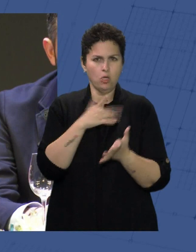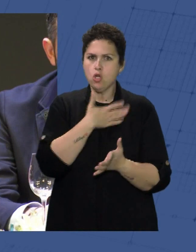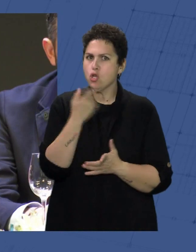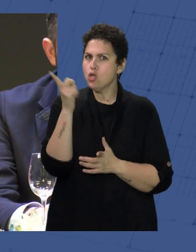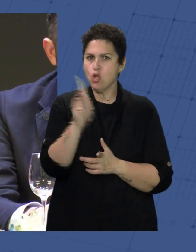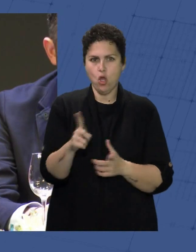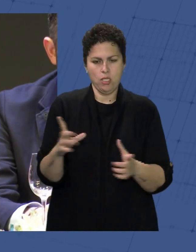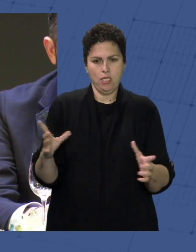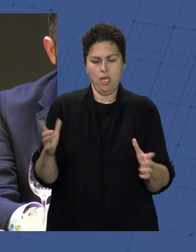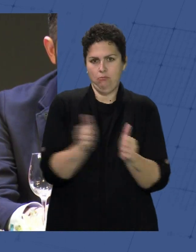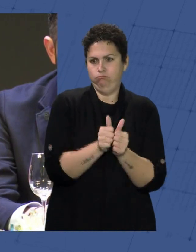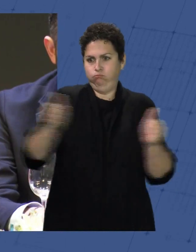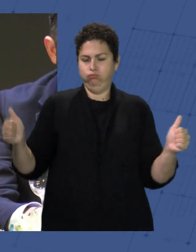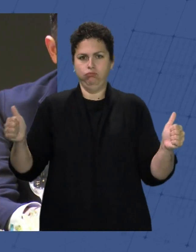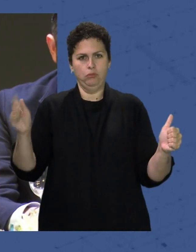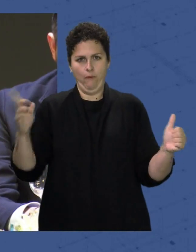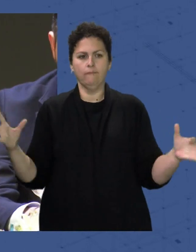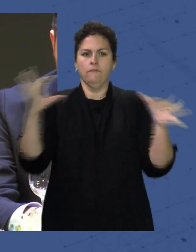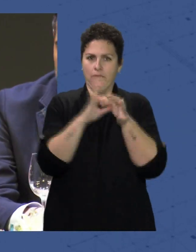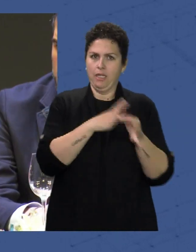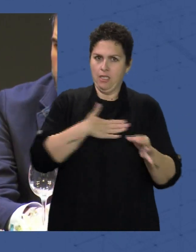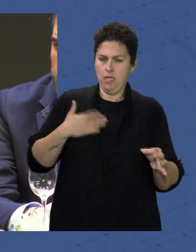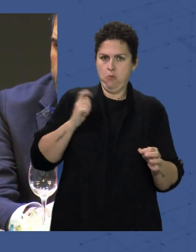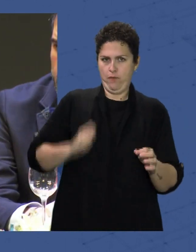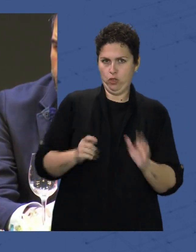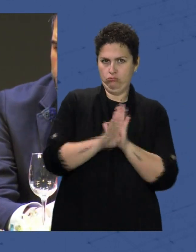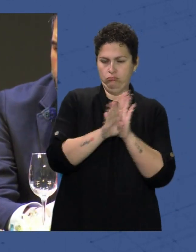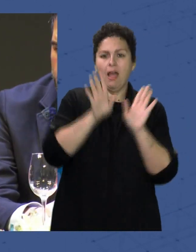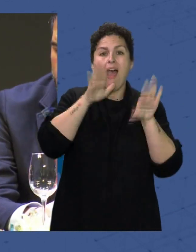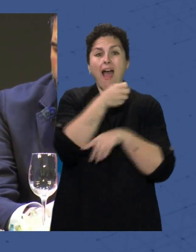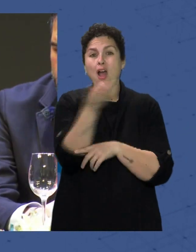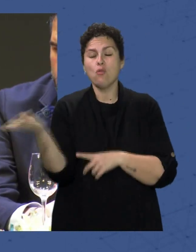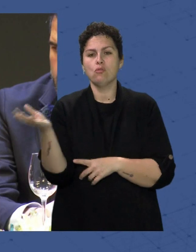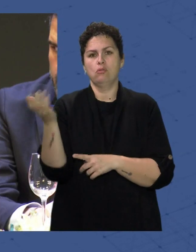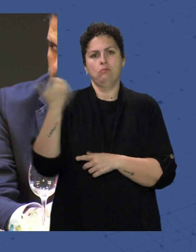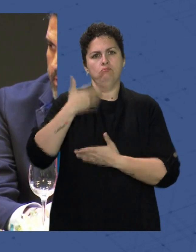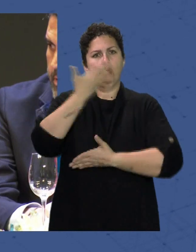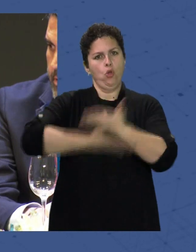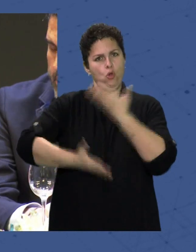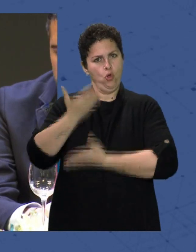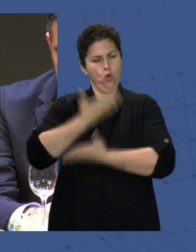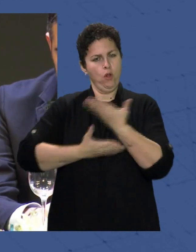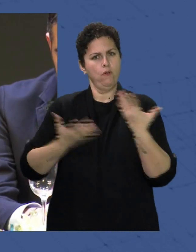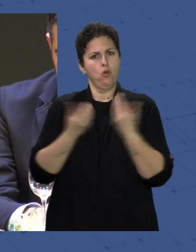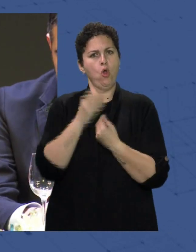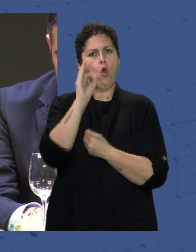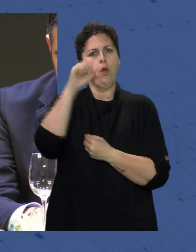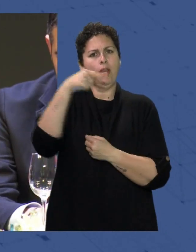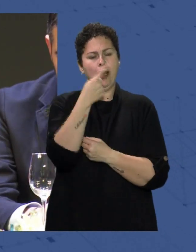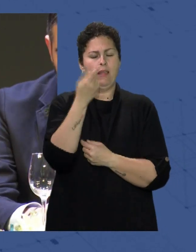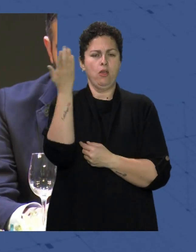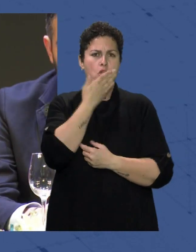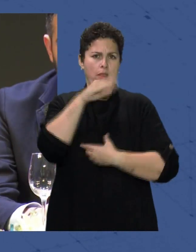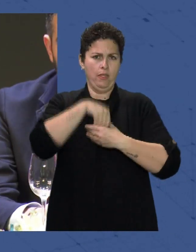el vínculo con la profesión Algunos de ellos los tenemos ahora mismo colaborando con la ONG del Colegio